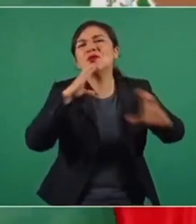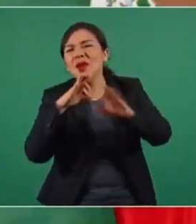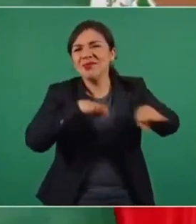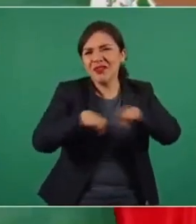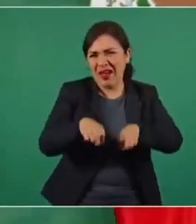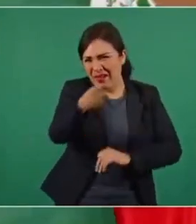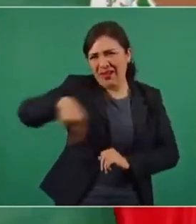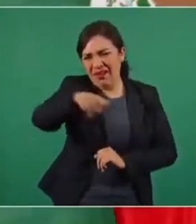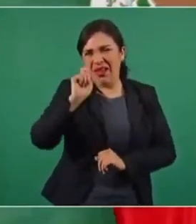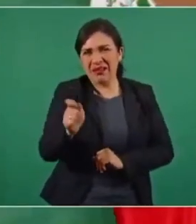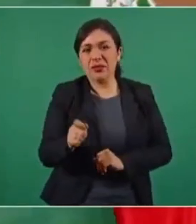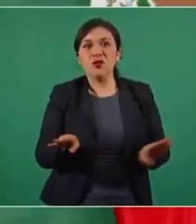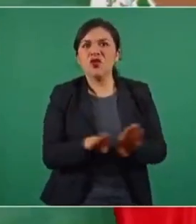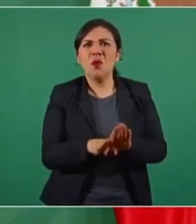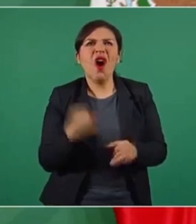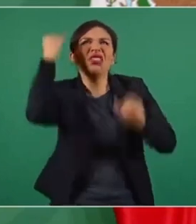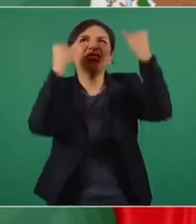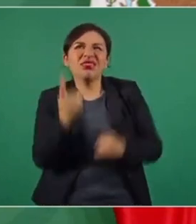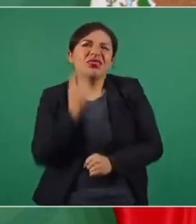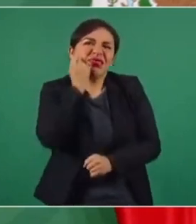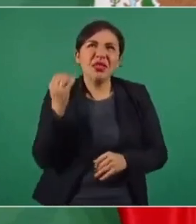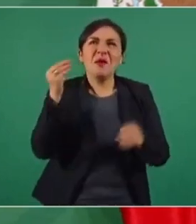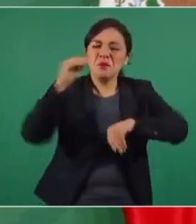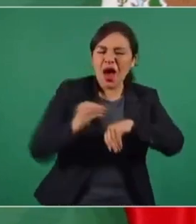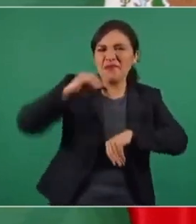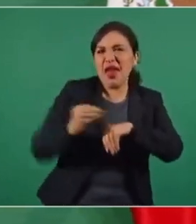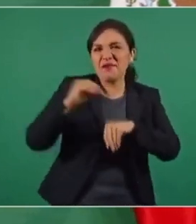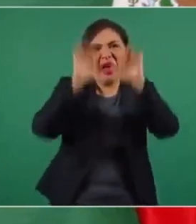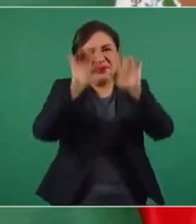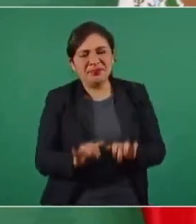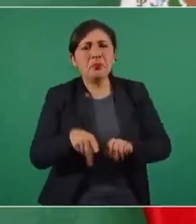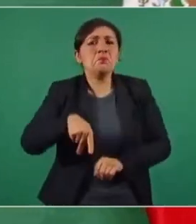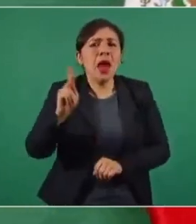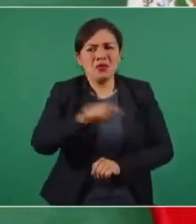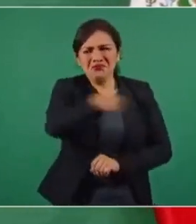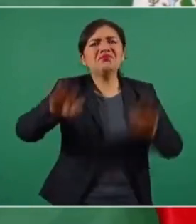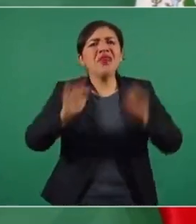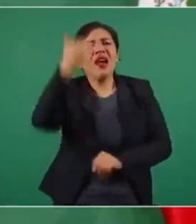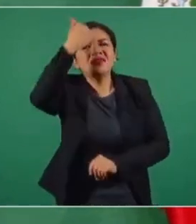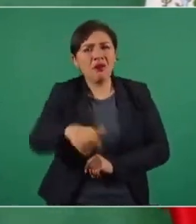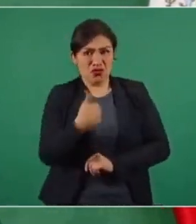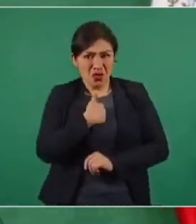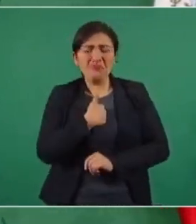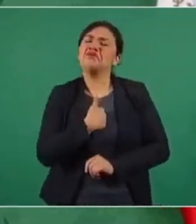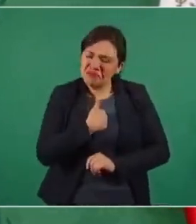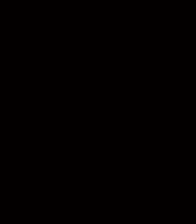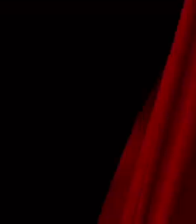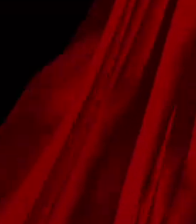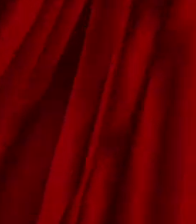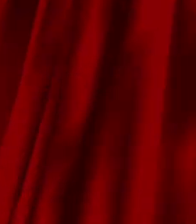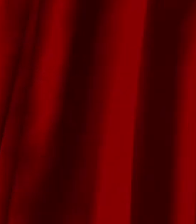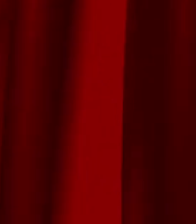que le metan todo, pero ya saben que yo soy muy perseverante.